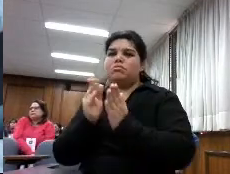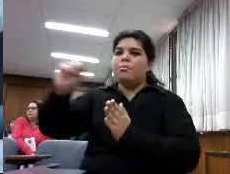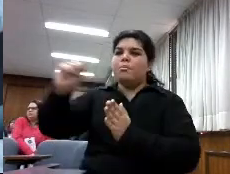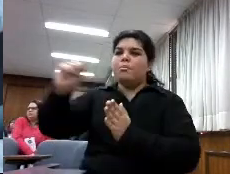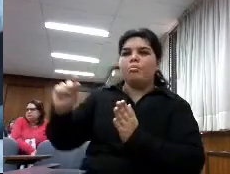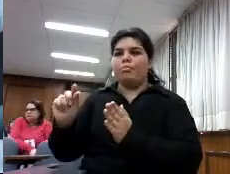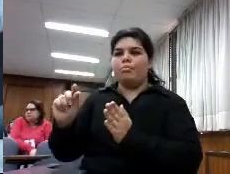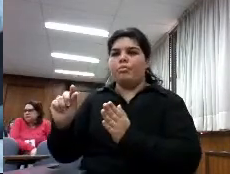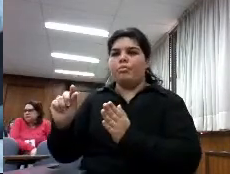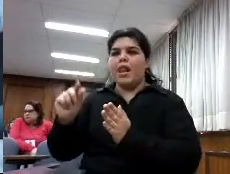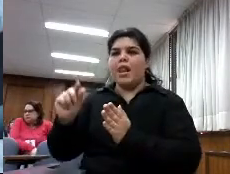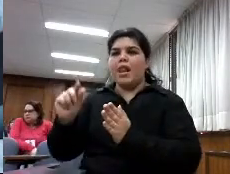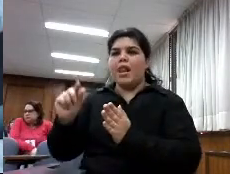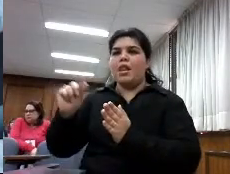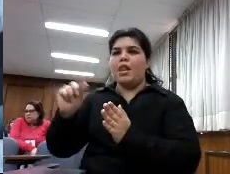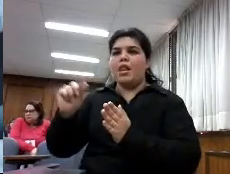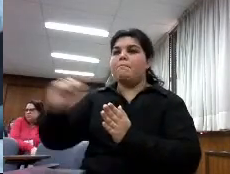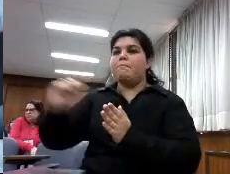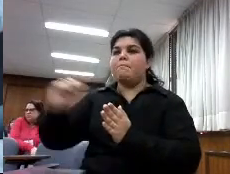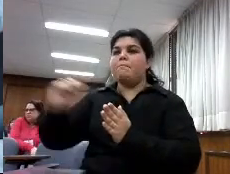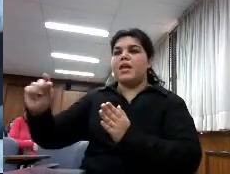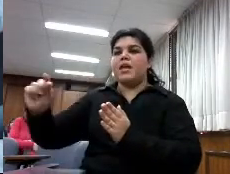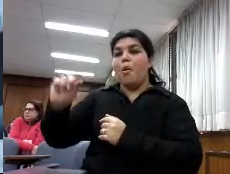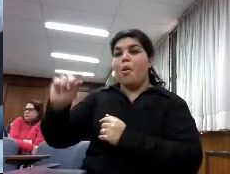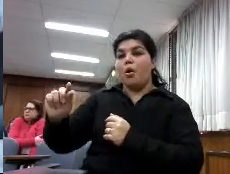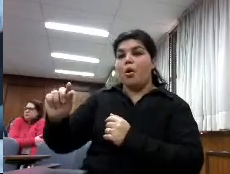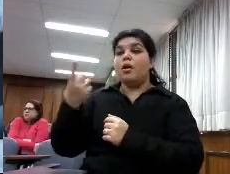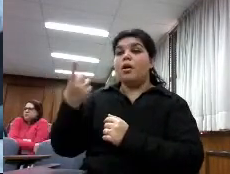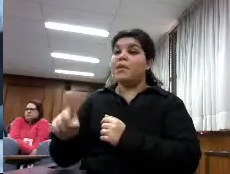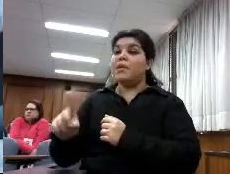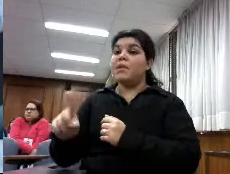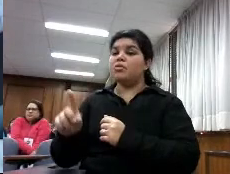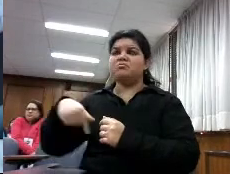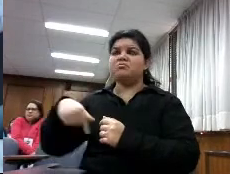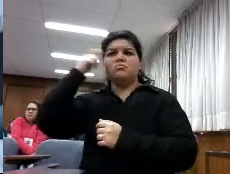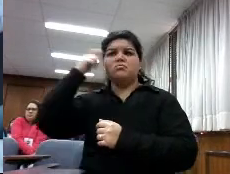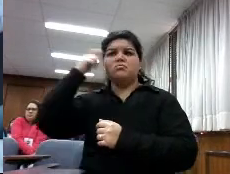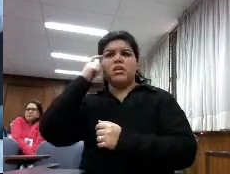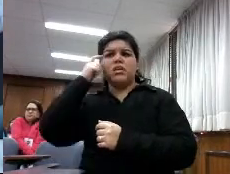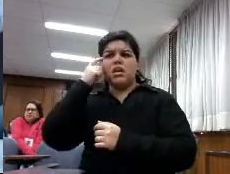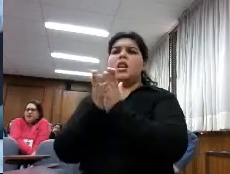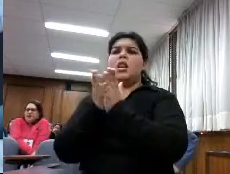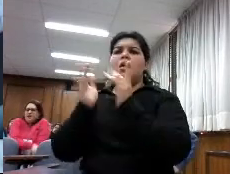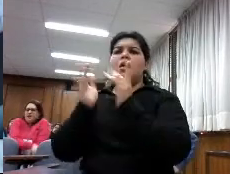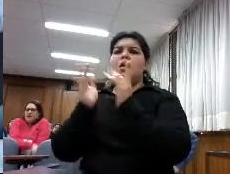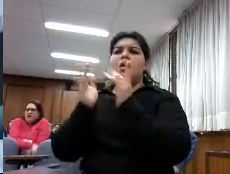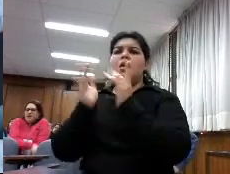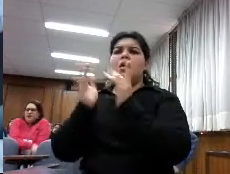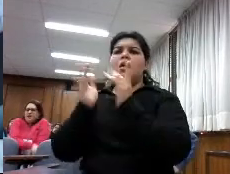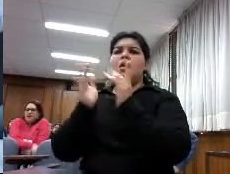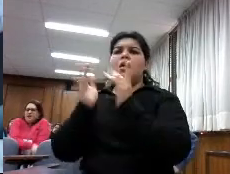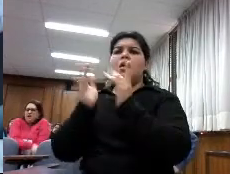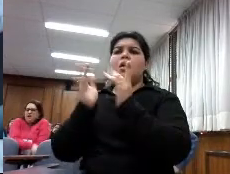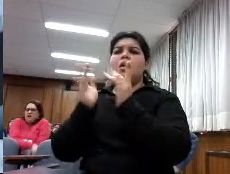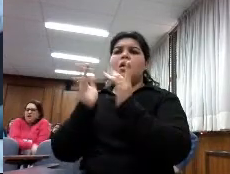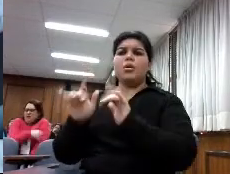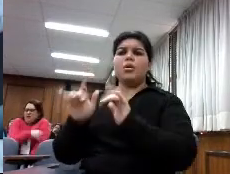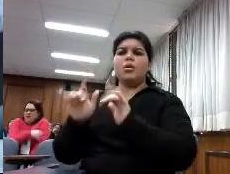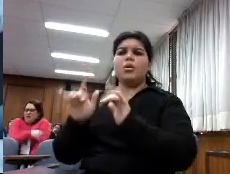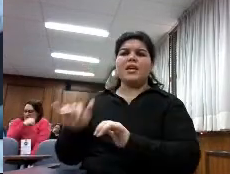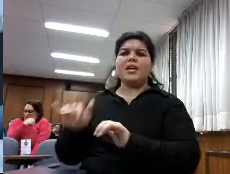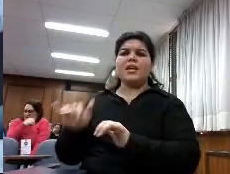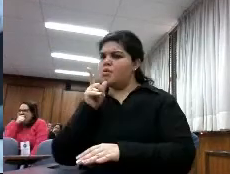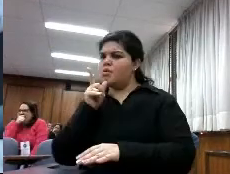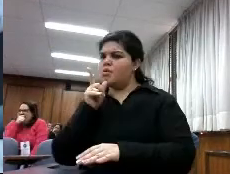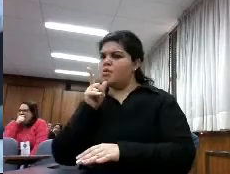es que los editores consideraron que el libro digital casi era una forma de piratería dijeron que no